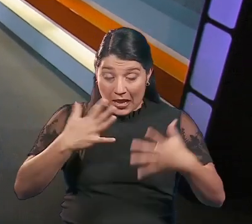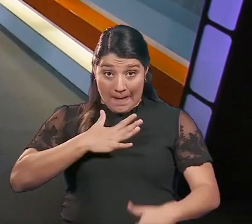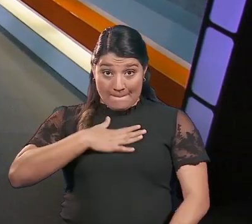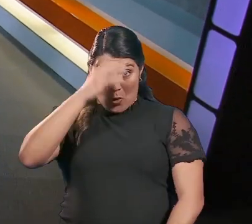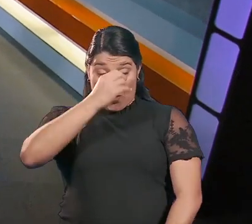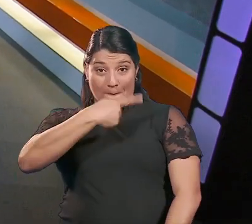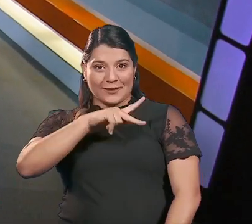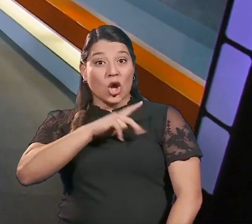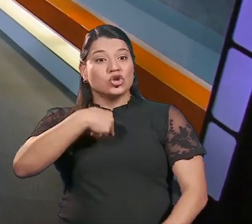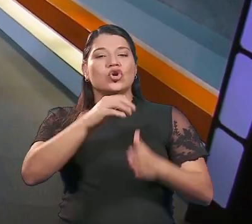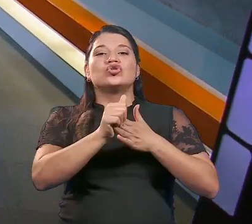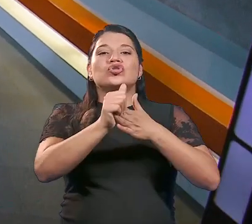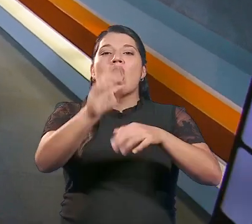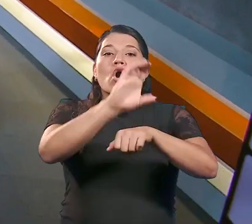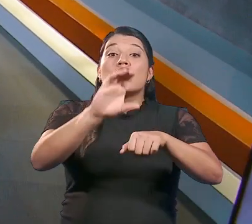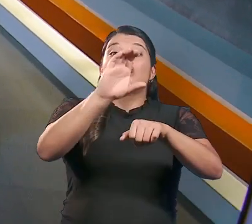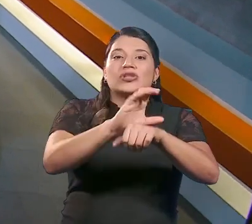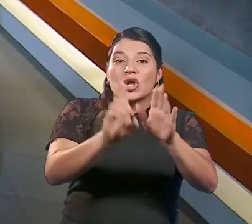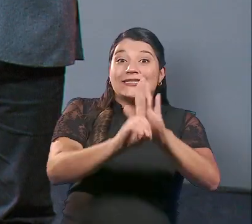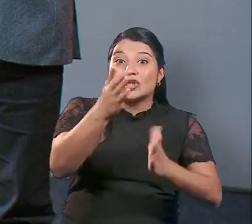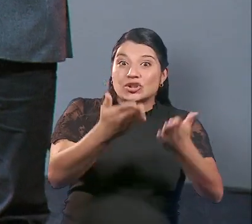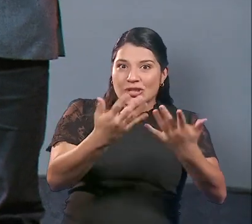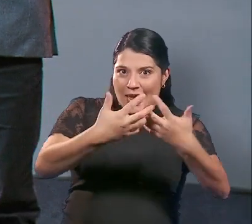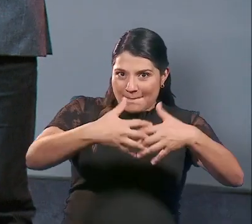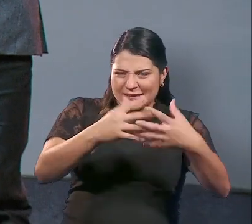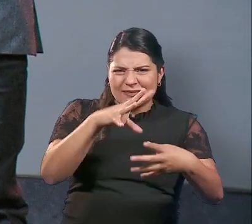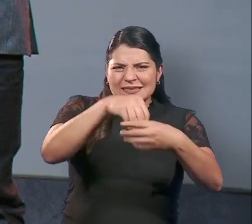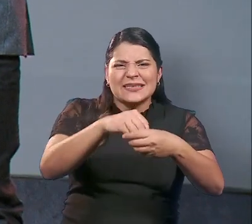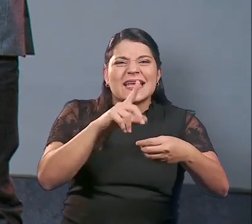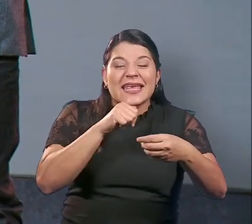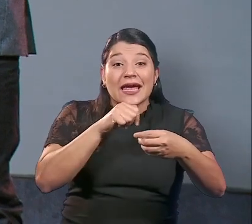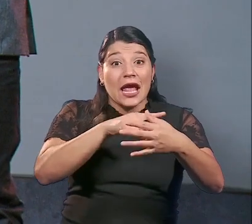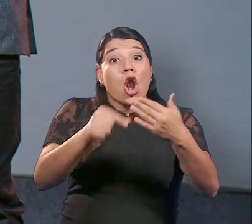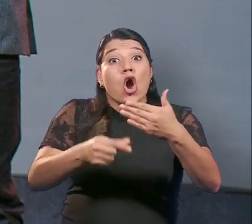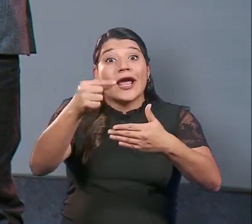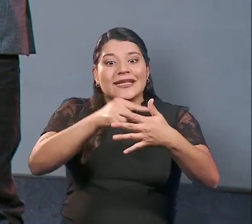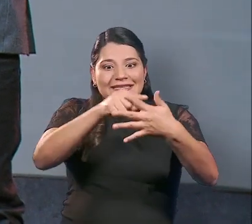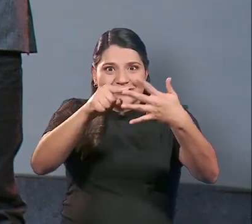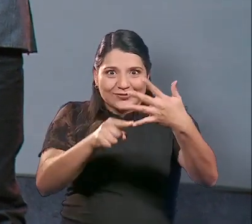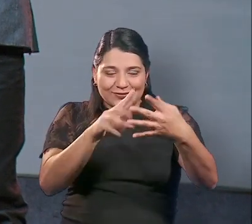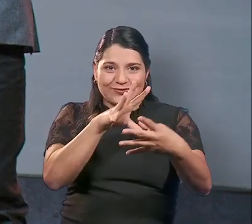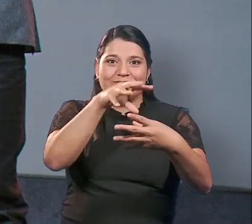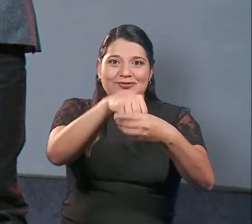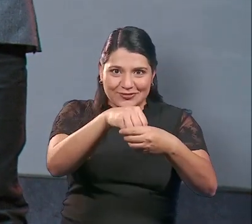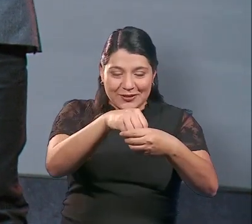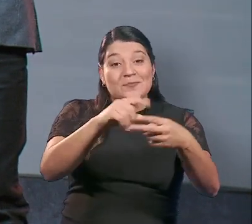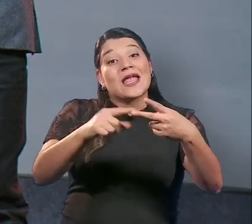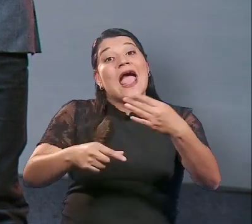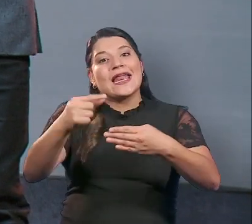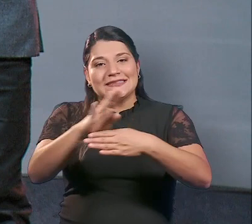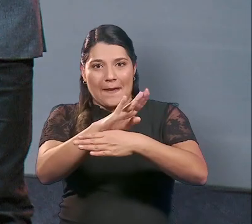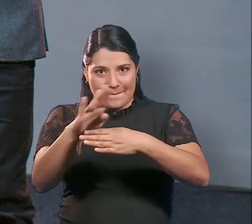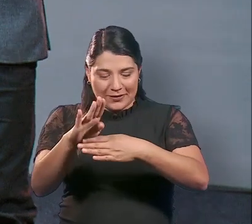Personalmente me toca dirigir el Consejo de Sostenibilidad Corporativo, el cual lo conforma el Grupo Gerencial del Banco y las gerencias de